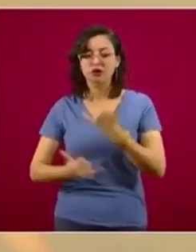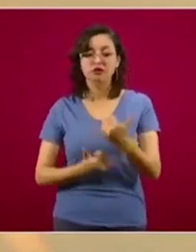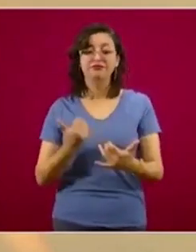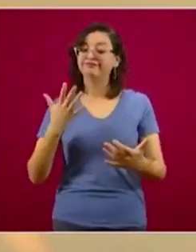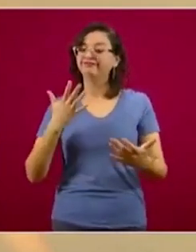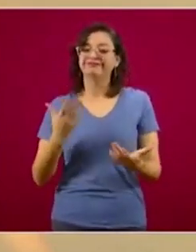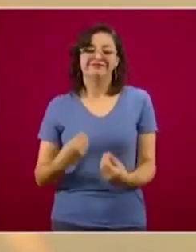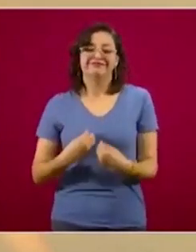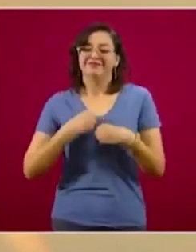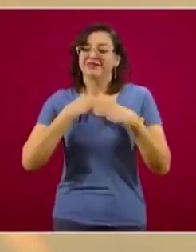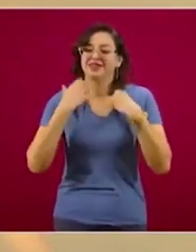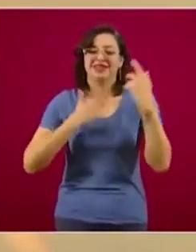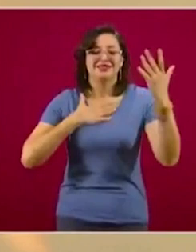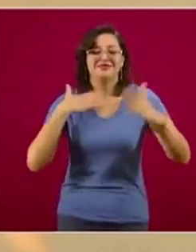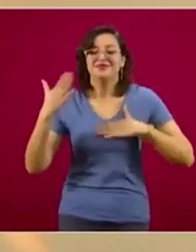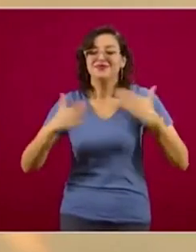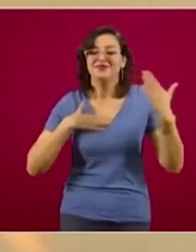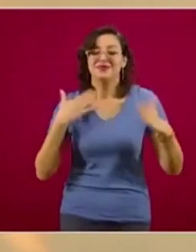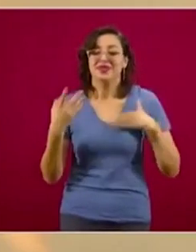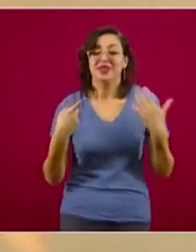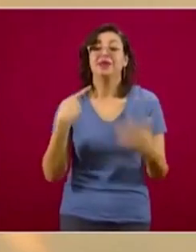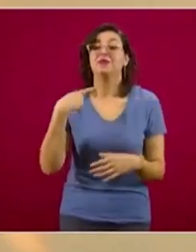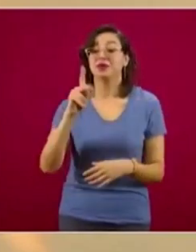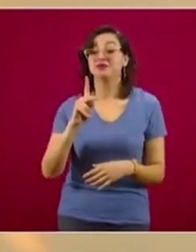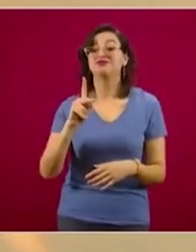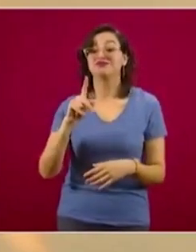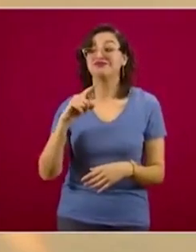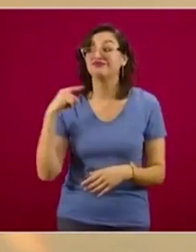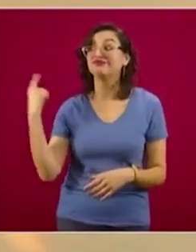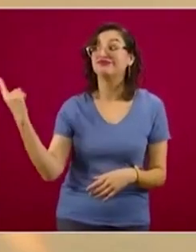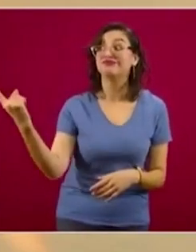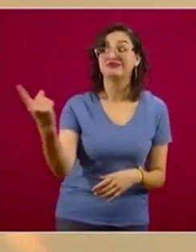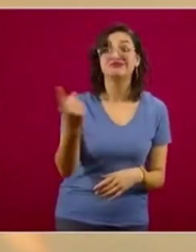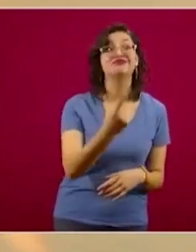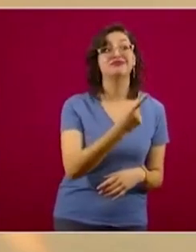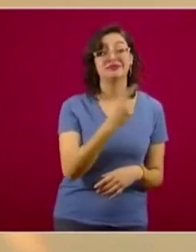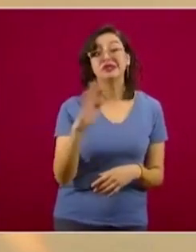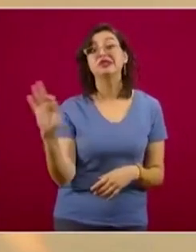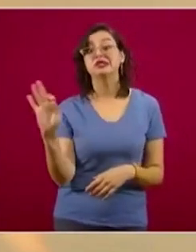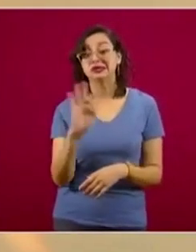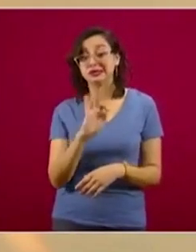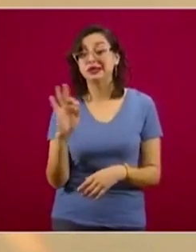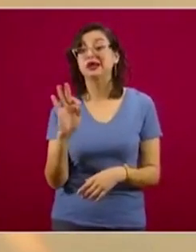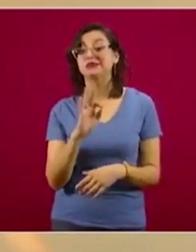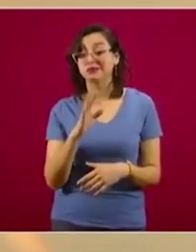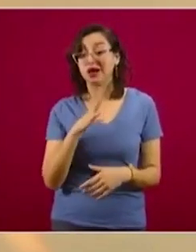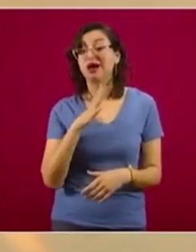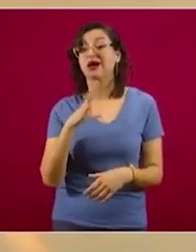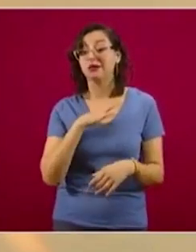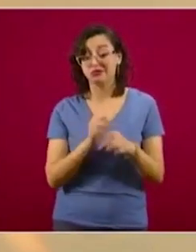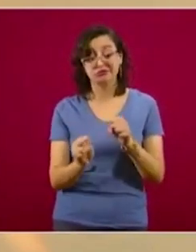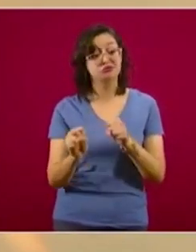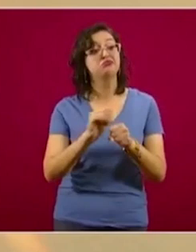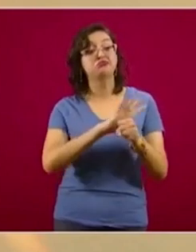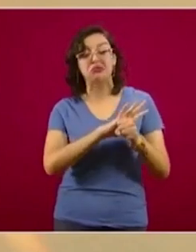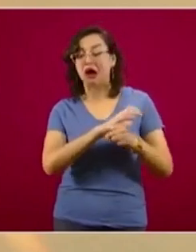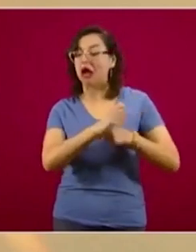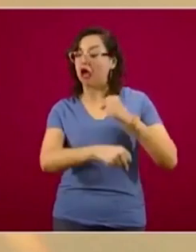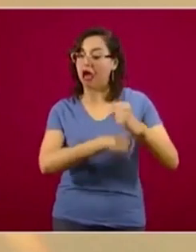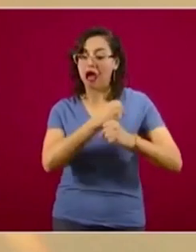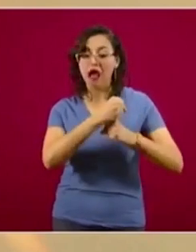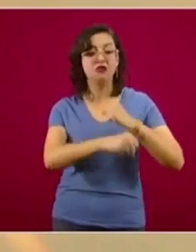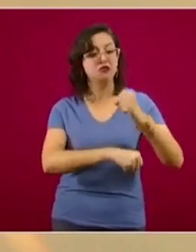disfrutar la vida, pero sabiendo que el coronavirus puede estar ahí todavía por varios años, no sabemos cuántos.